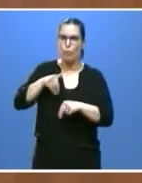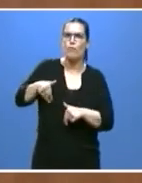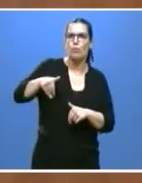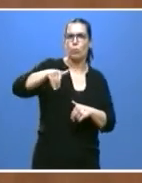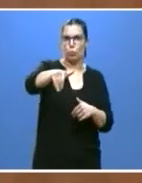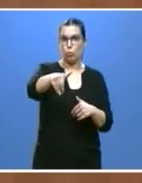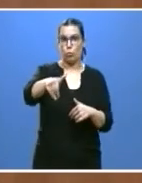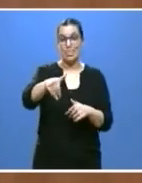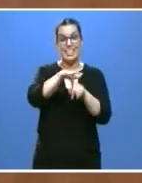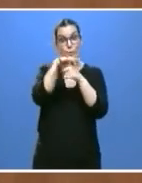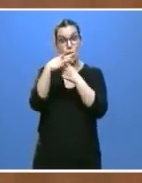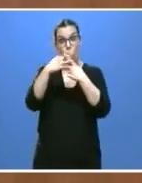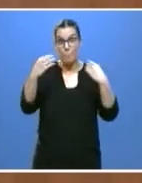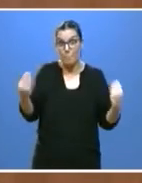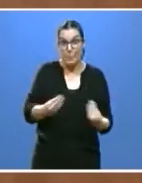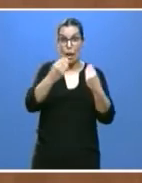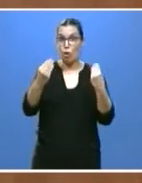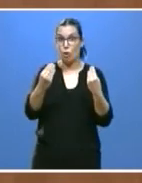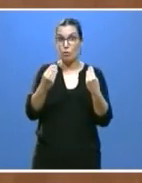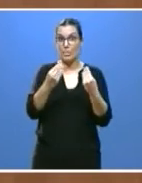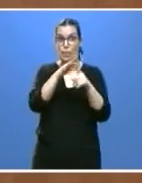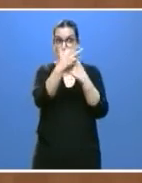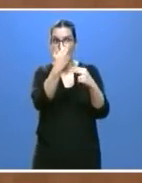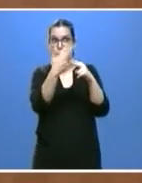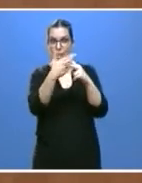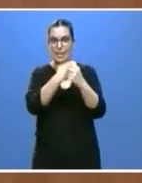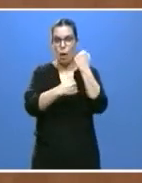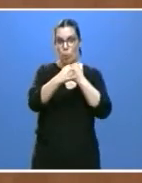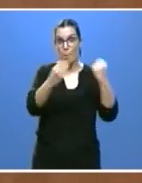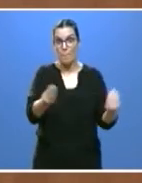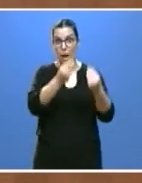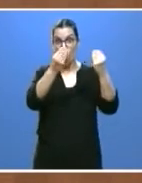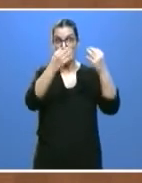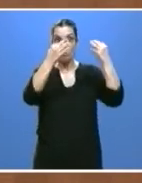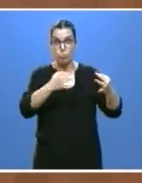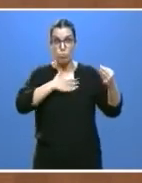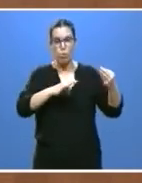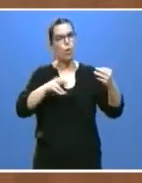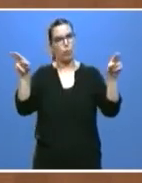en cuanto las circunstancias políticas y económicas así lo permitan.